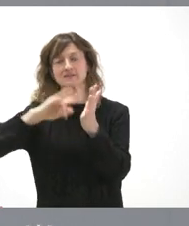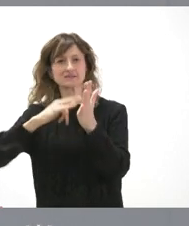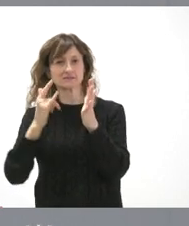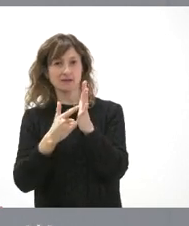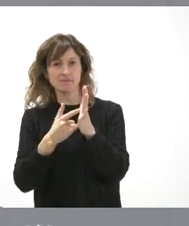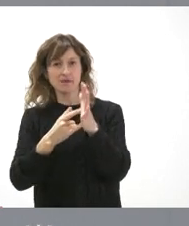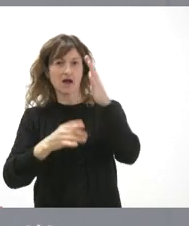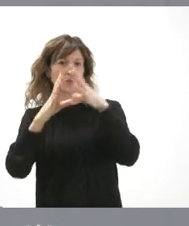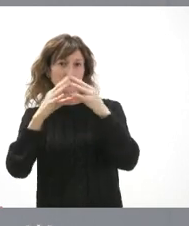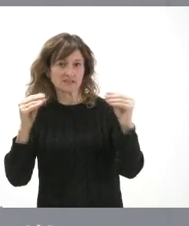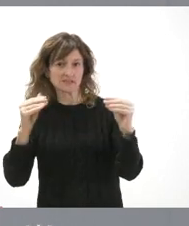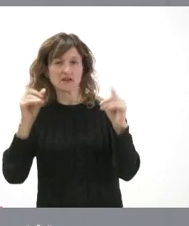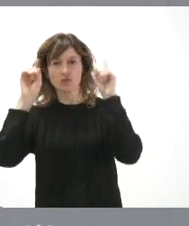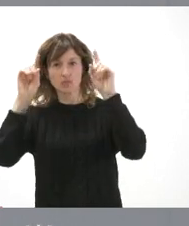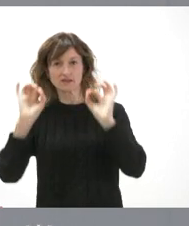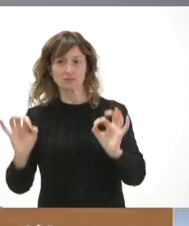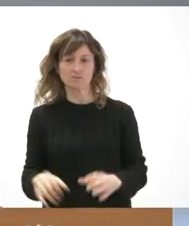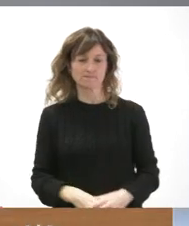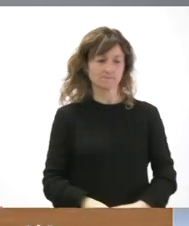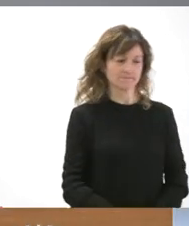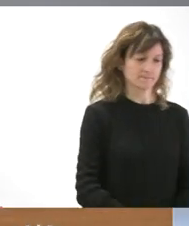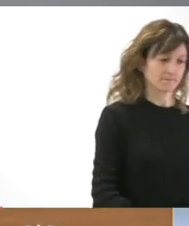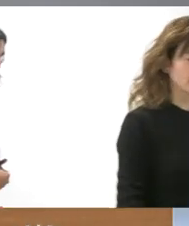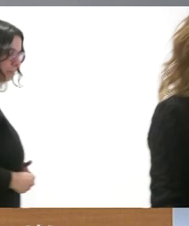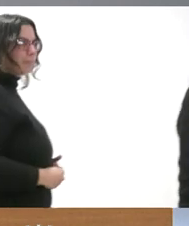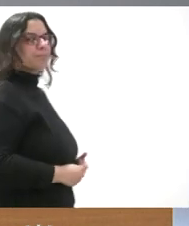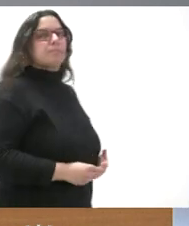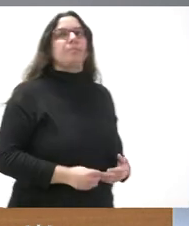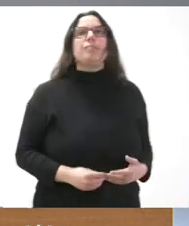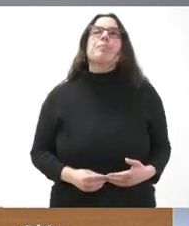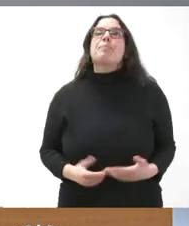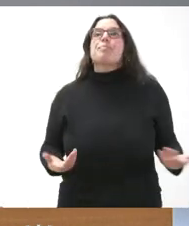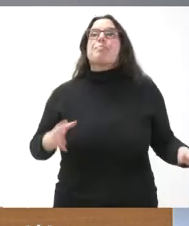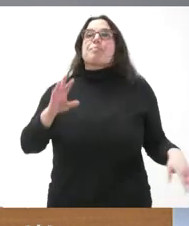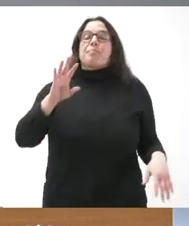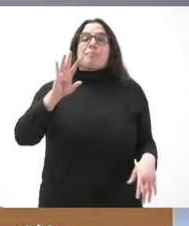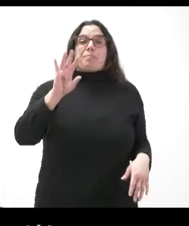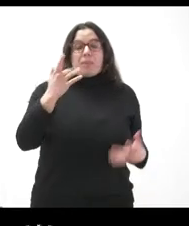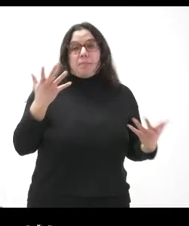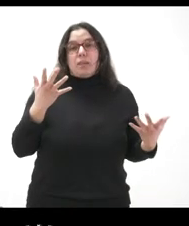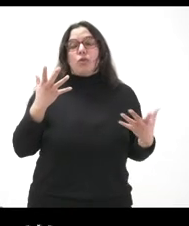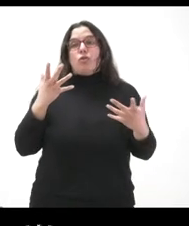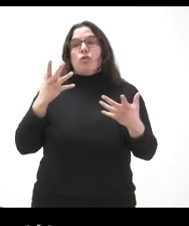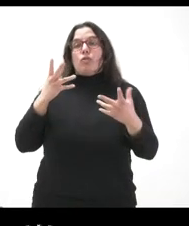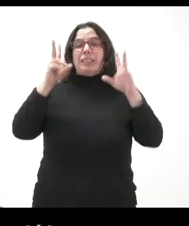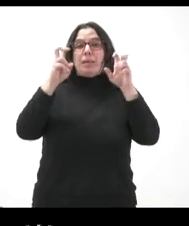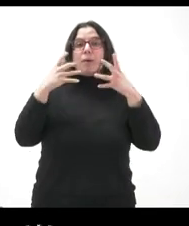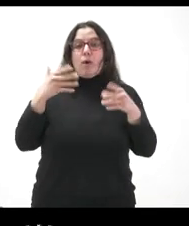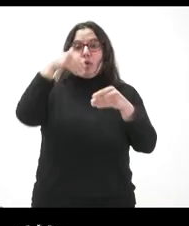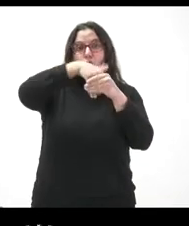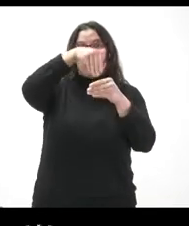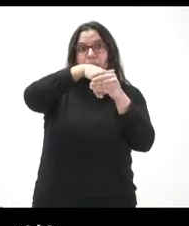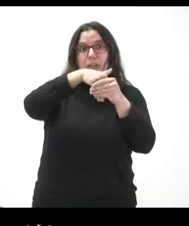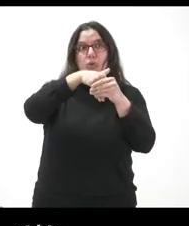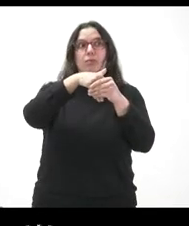universitario, del sistema educativo. Sí, pero aquí el tema está en que los contenidos que los estudiantes estudian son distintos en las